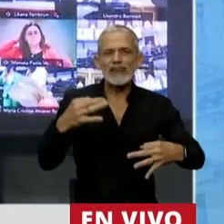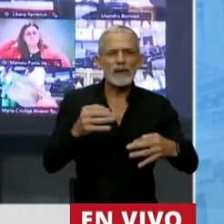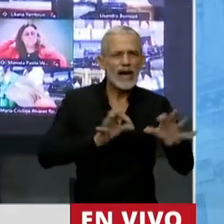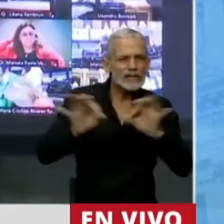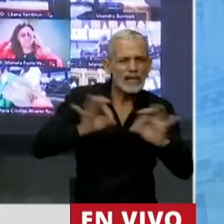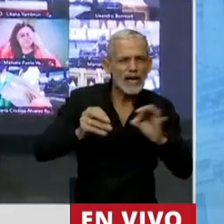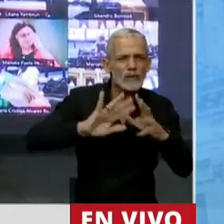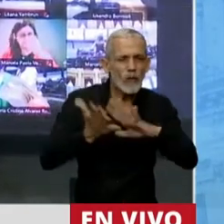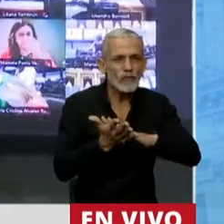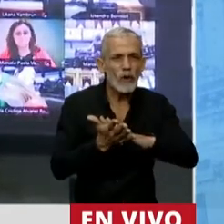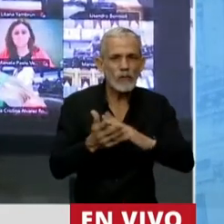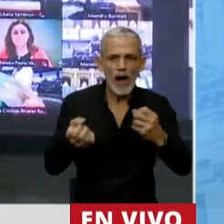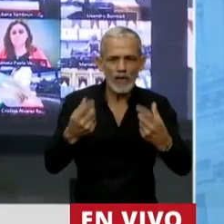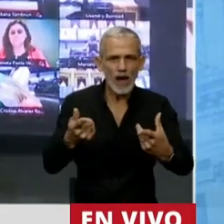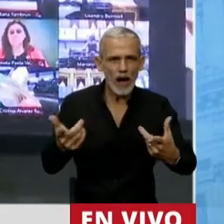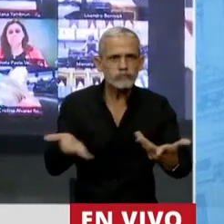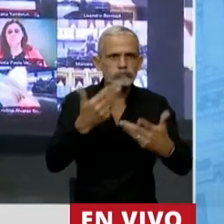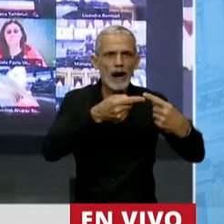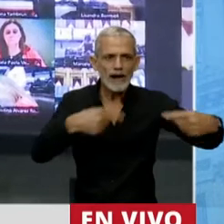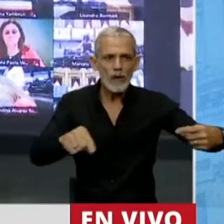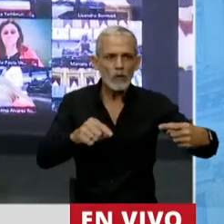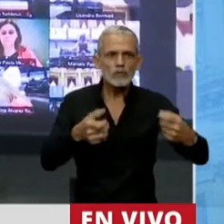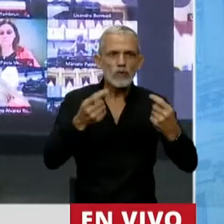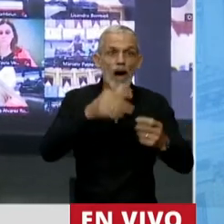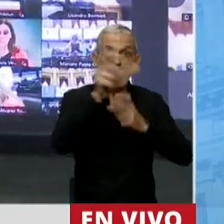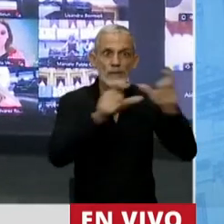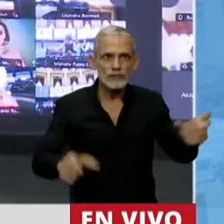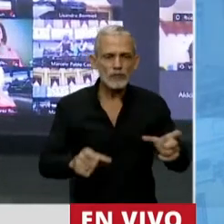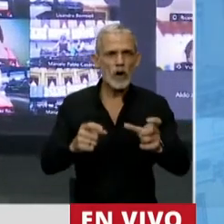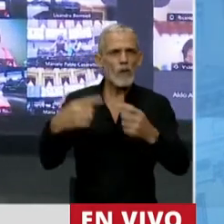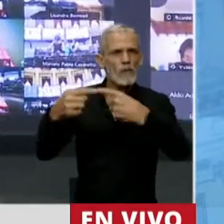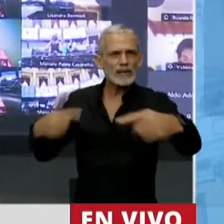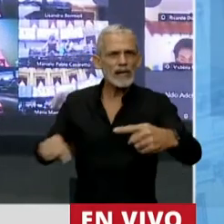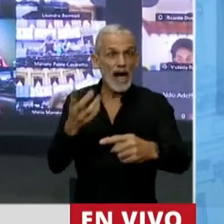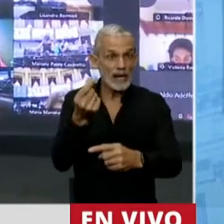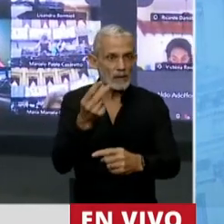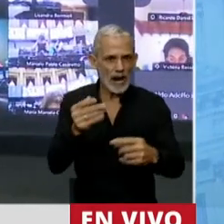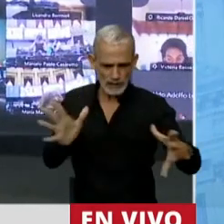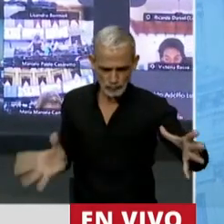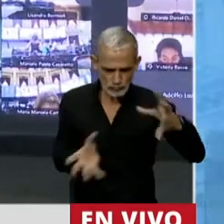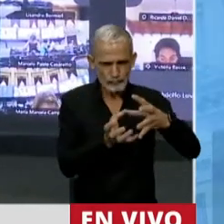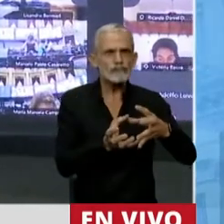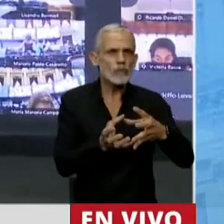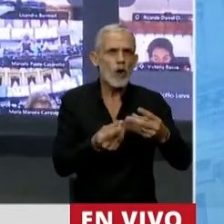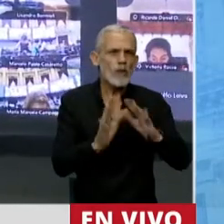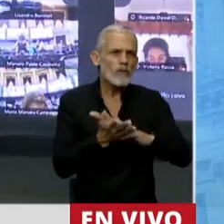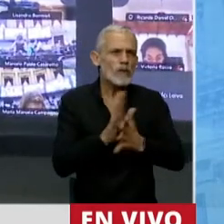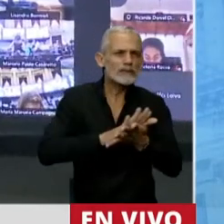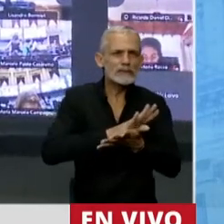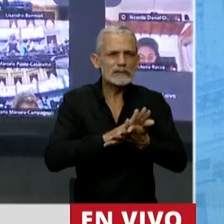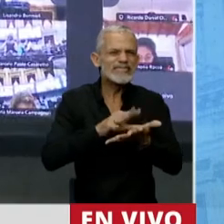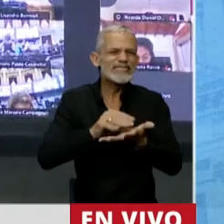que permitan optimizar los recursos humanos, materiales y financieros. Se podría haber